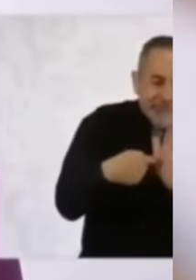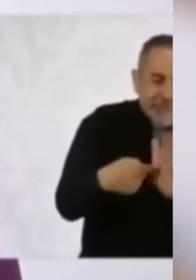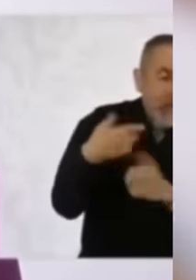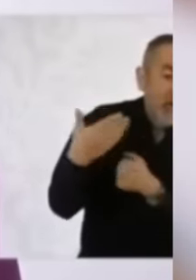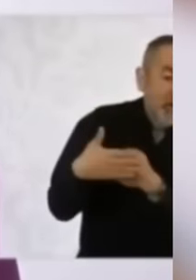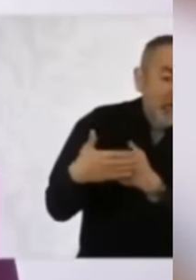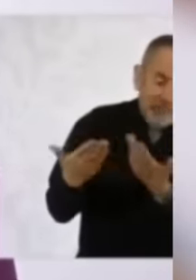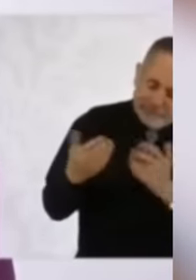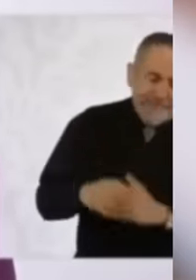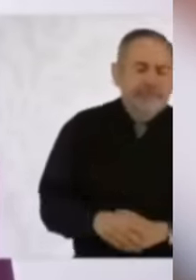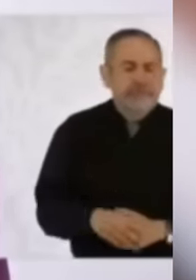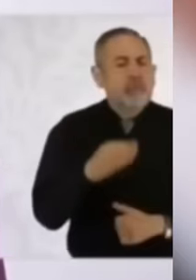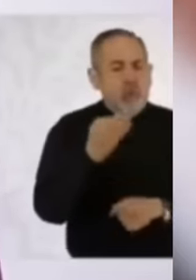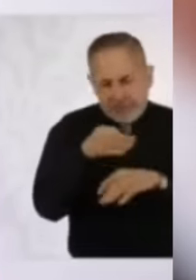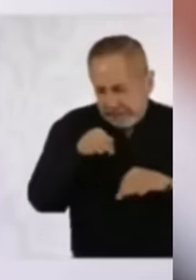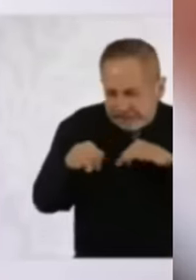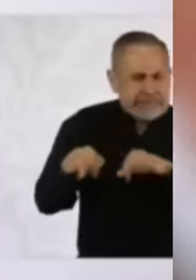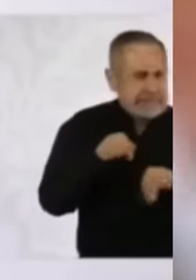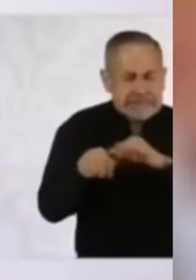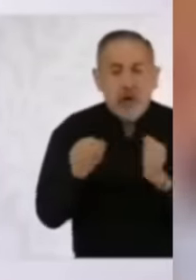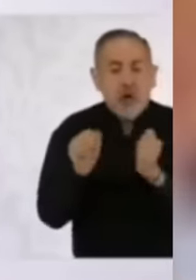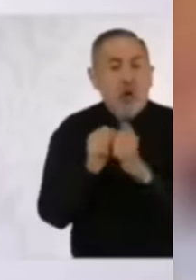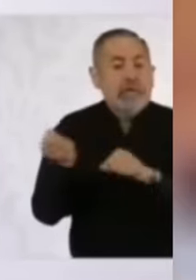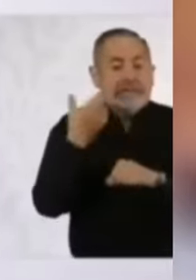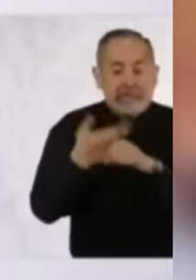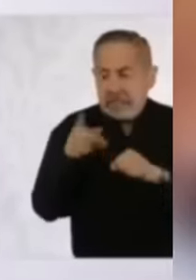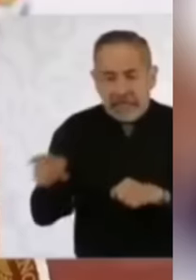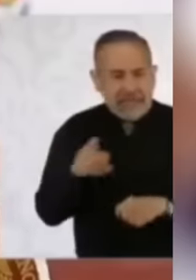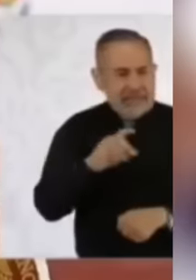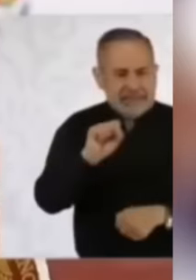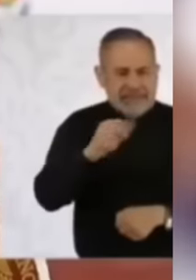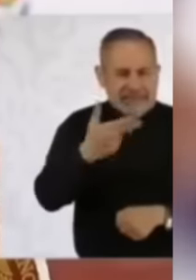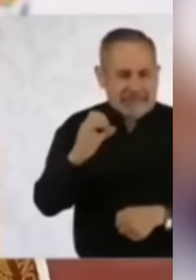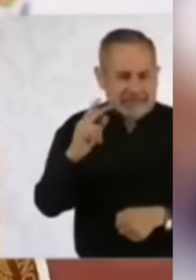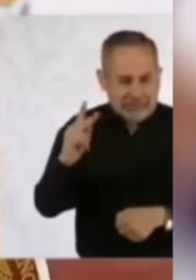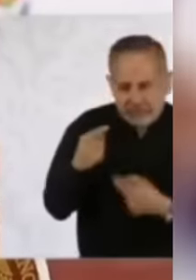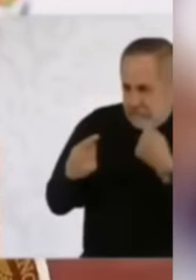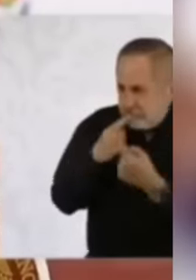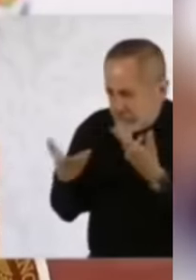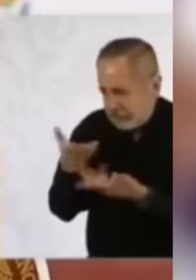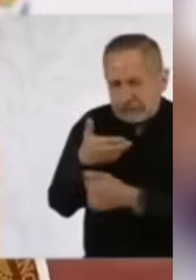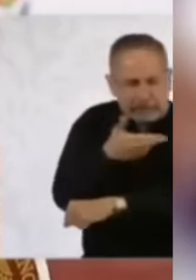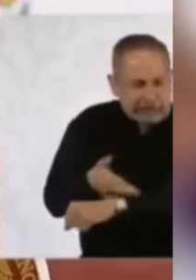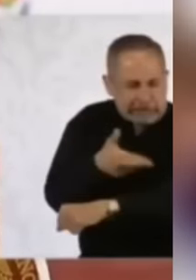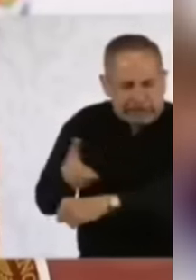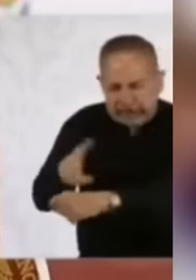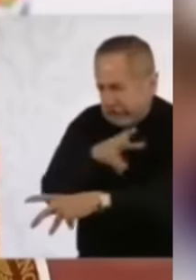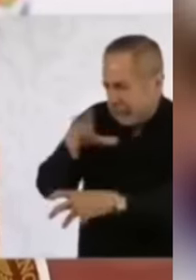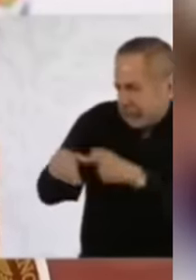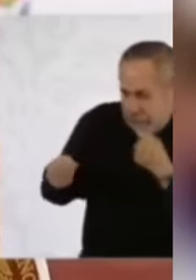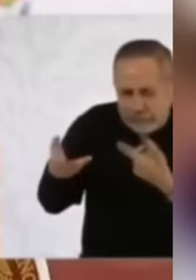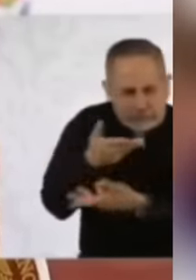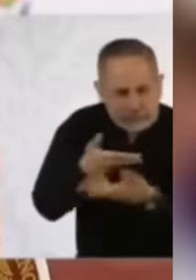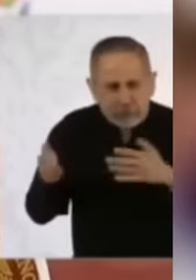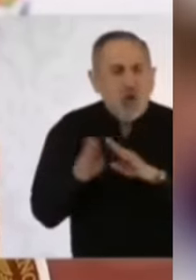trabajando de manera muy intensa con toda la Secretaría de Hacienda en una reorganización